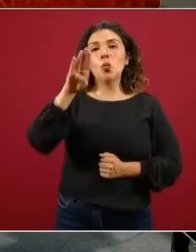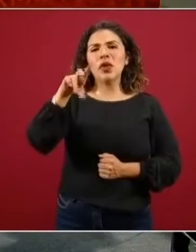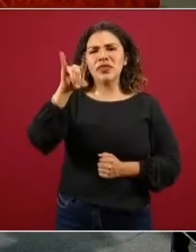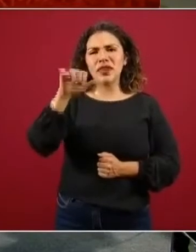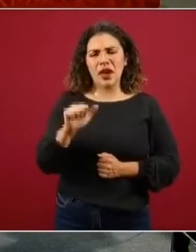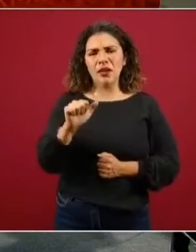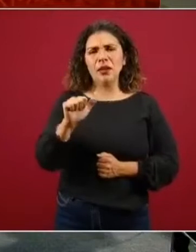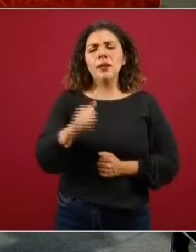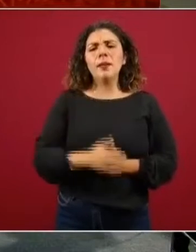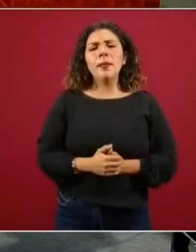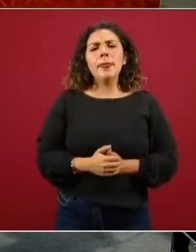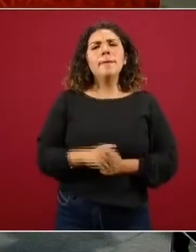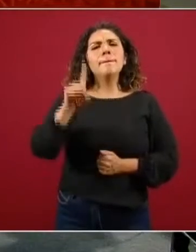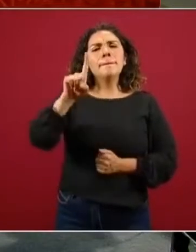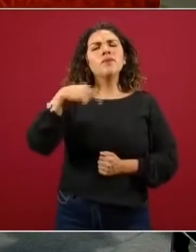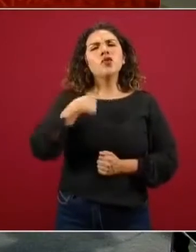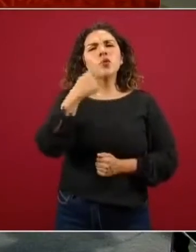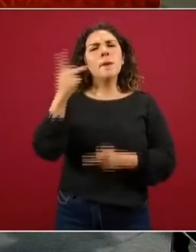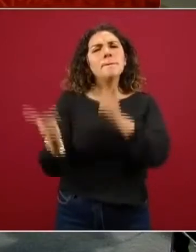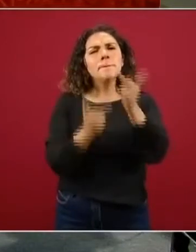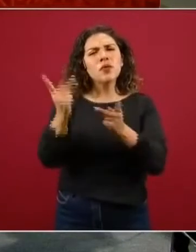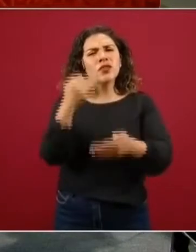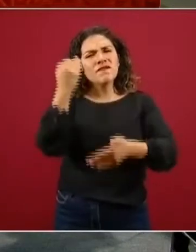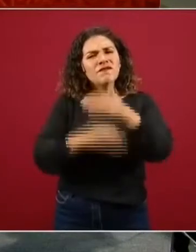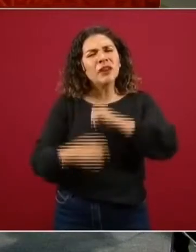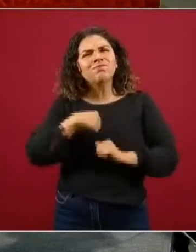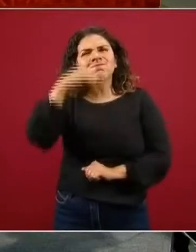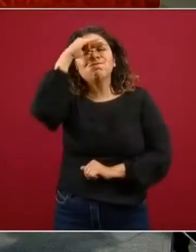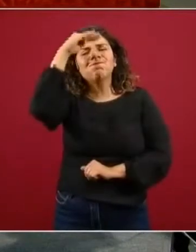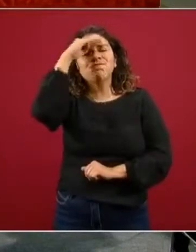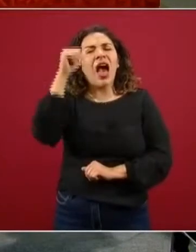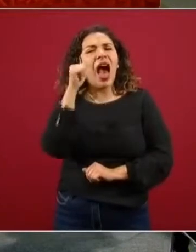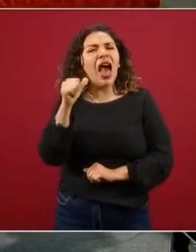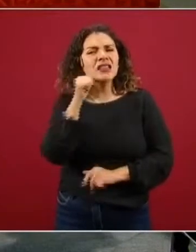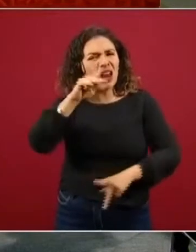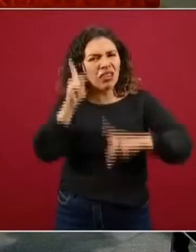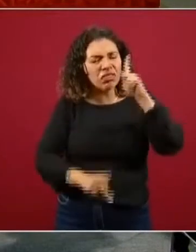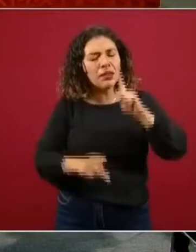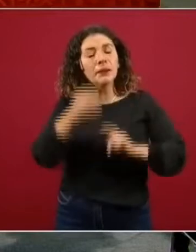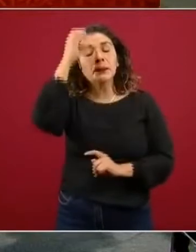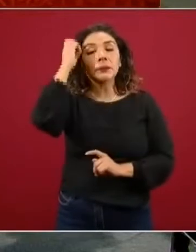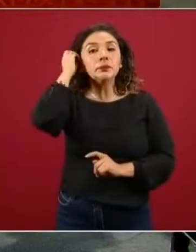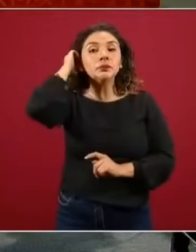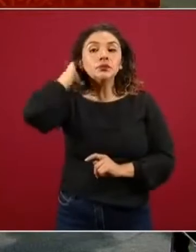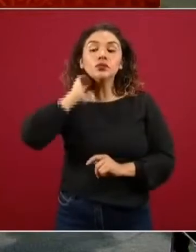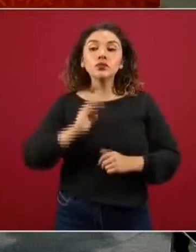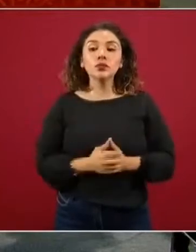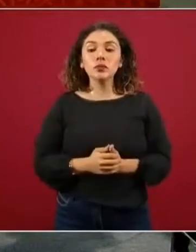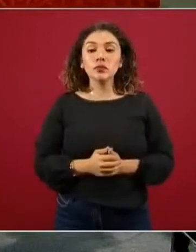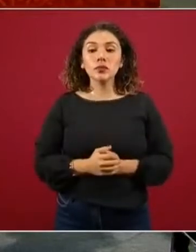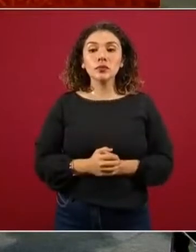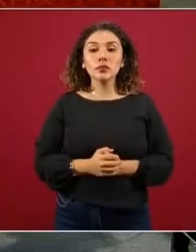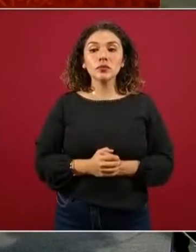YouTube se me quedó una pregunta en el tintero señor secretario el día de ayer en la conferencia matutina